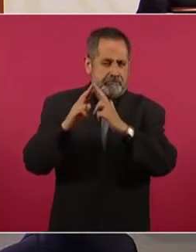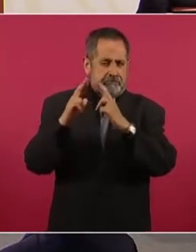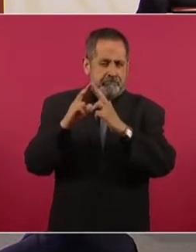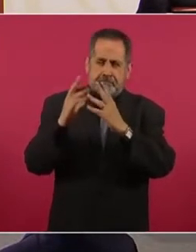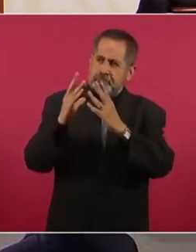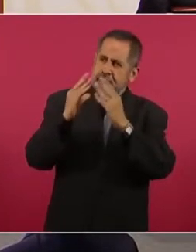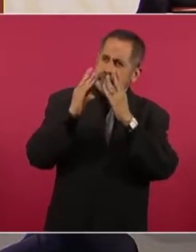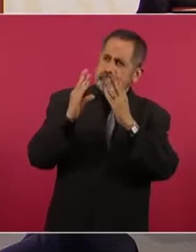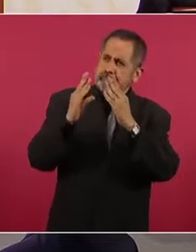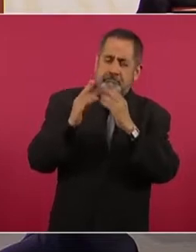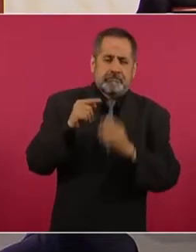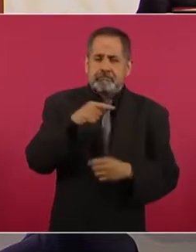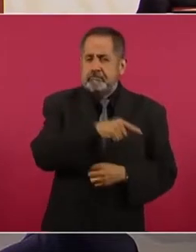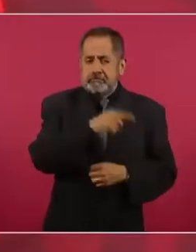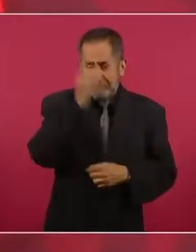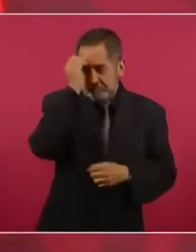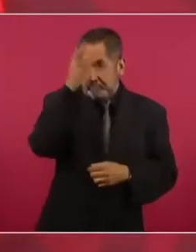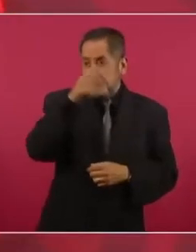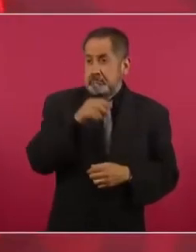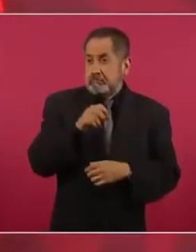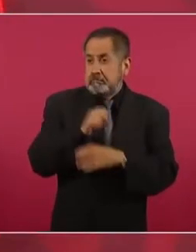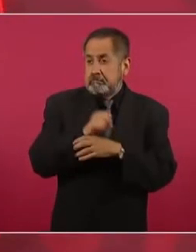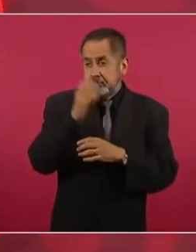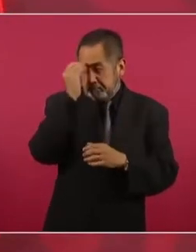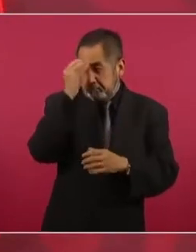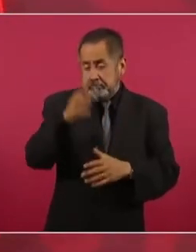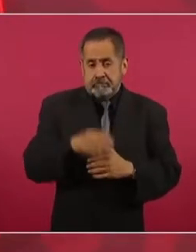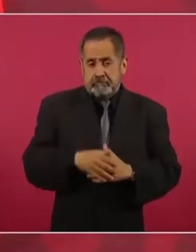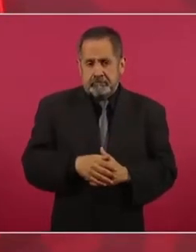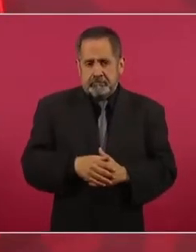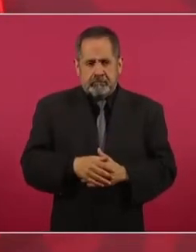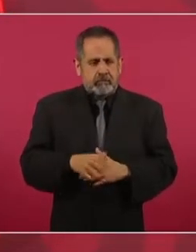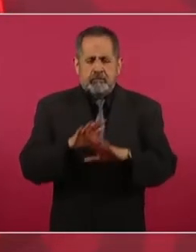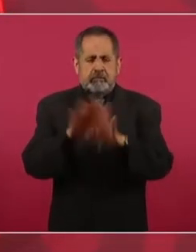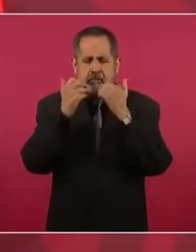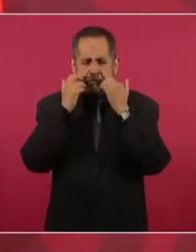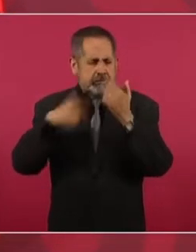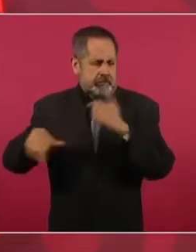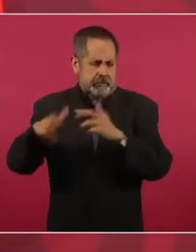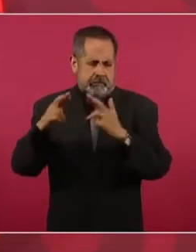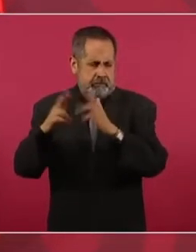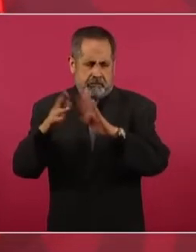de cualquier denominación.